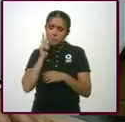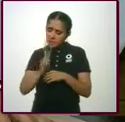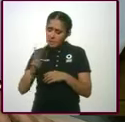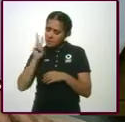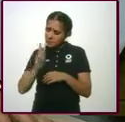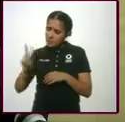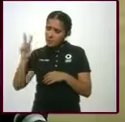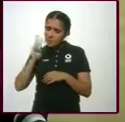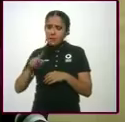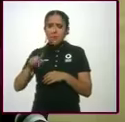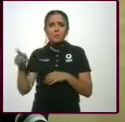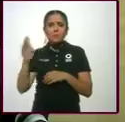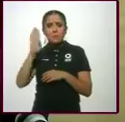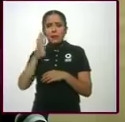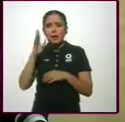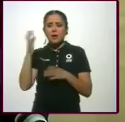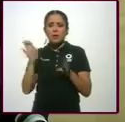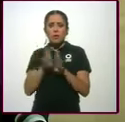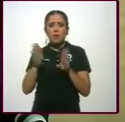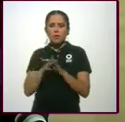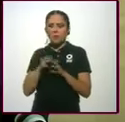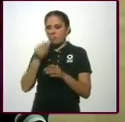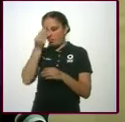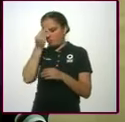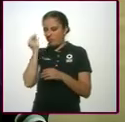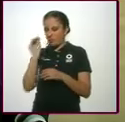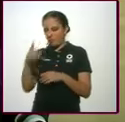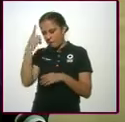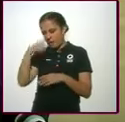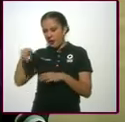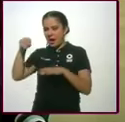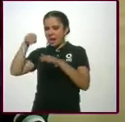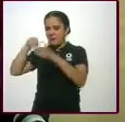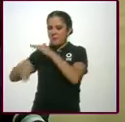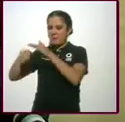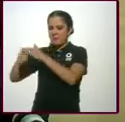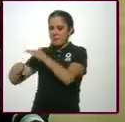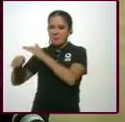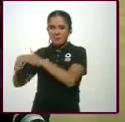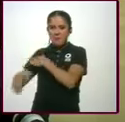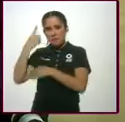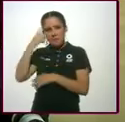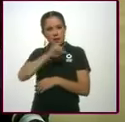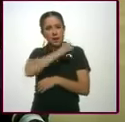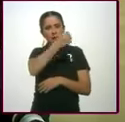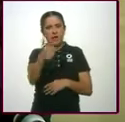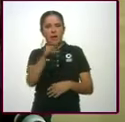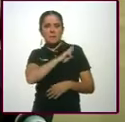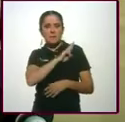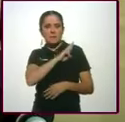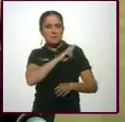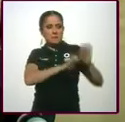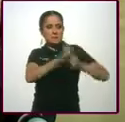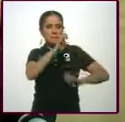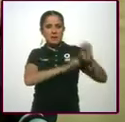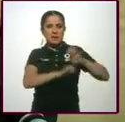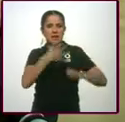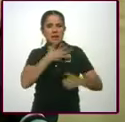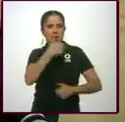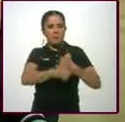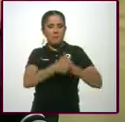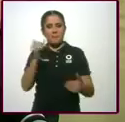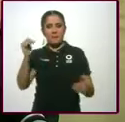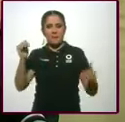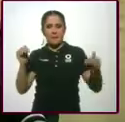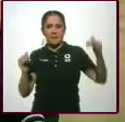lo hicieron que se cayera las ventas para que entraran los competidores privados. Digo, esa es mi percepción